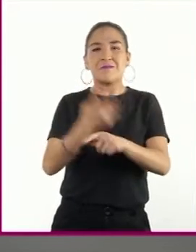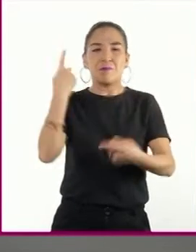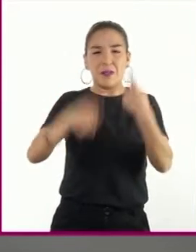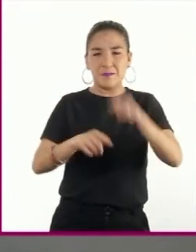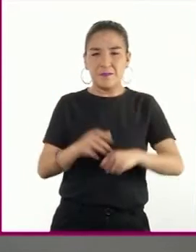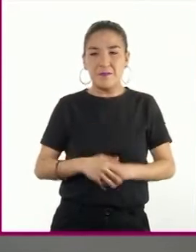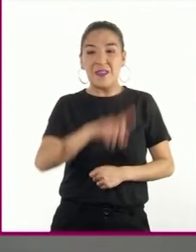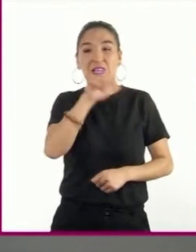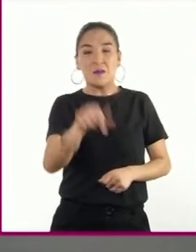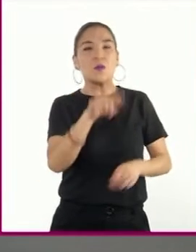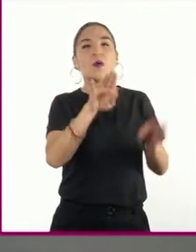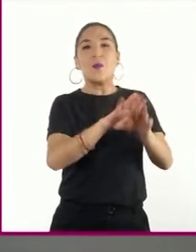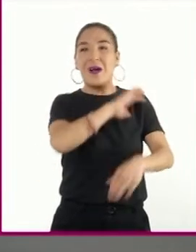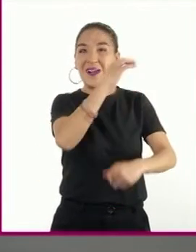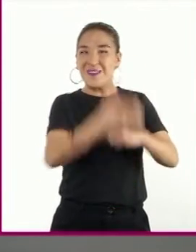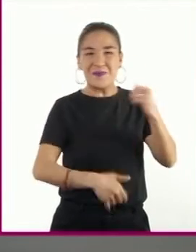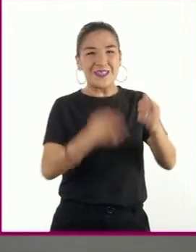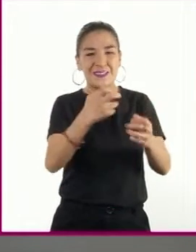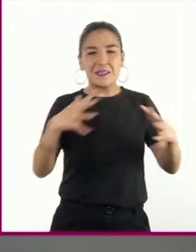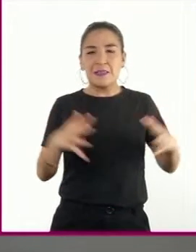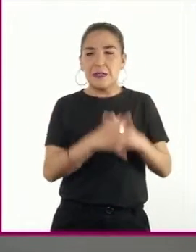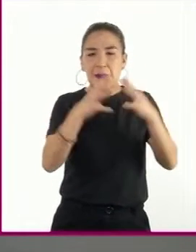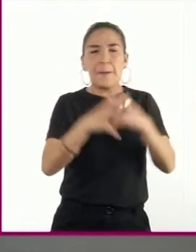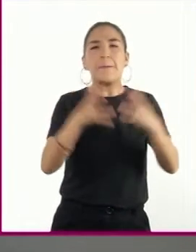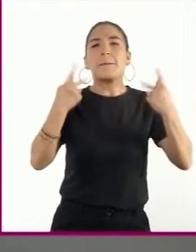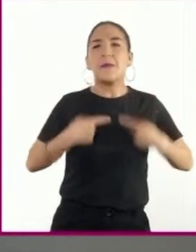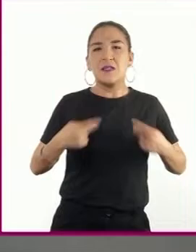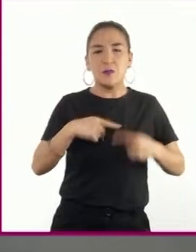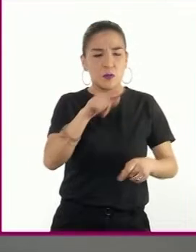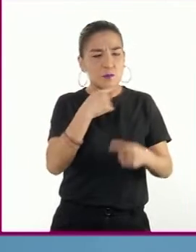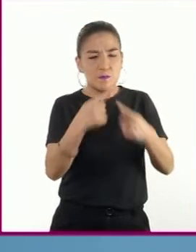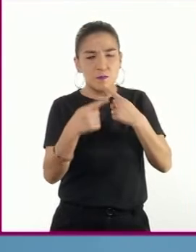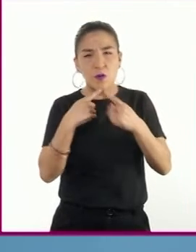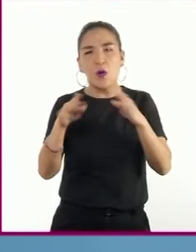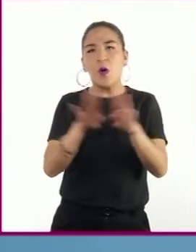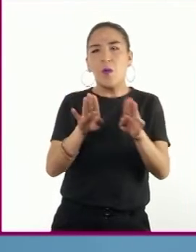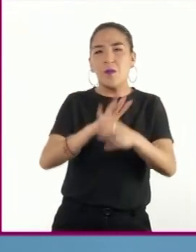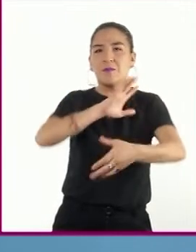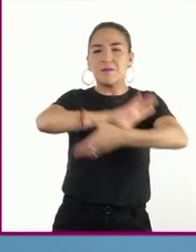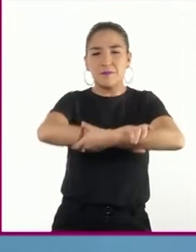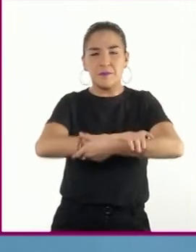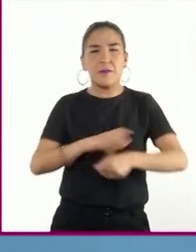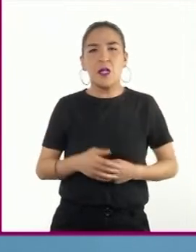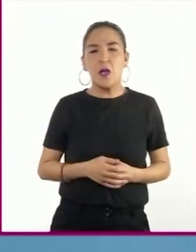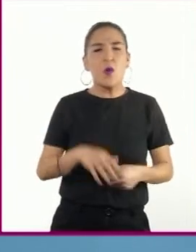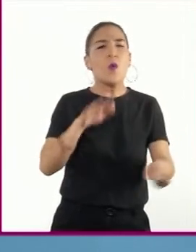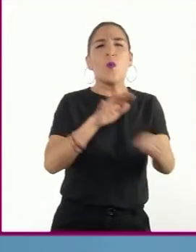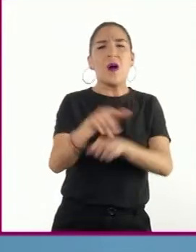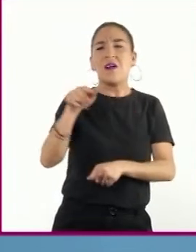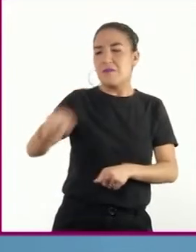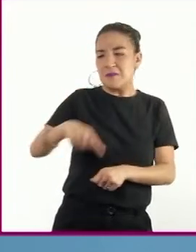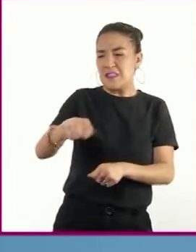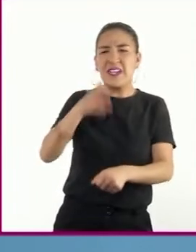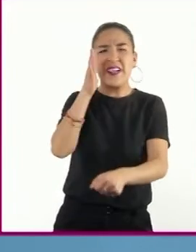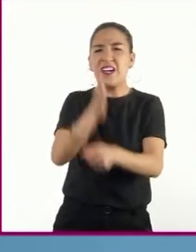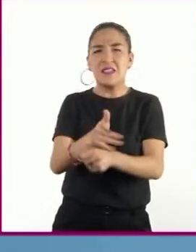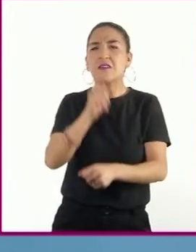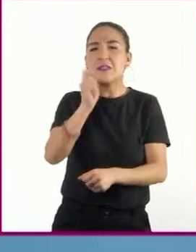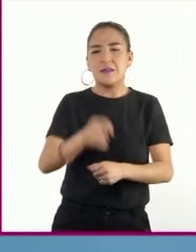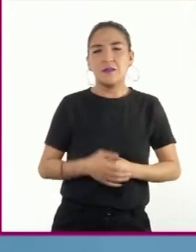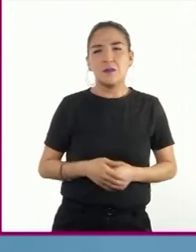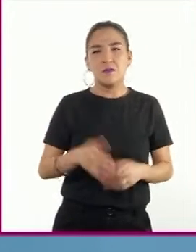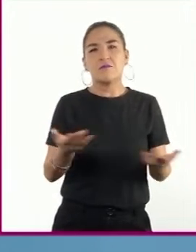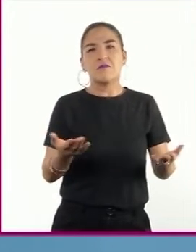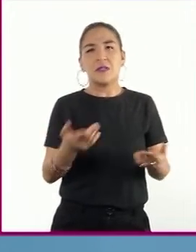tribunales de guerra establecidos por las naciones aliadas. El delito mayor por el que se les castigó fue el de